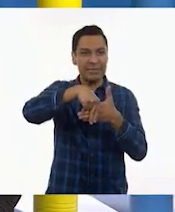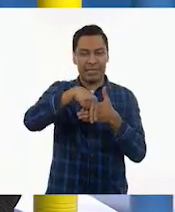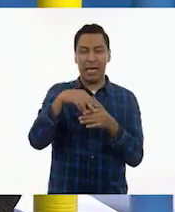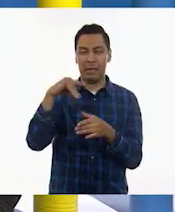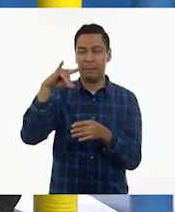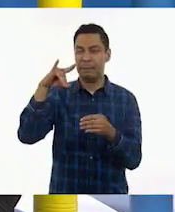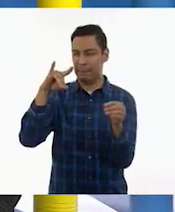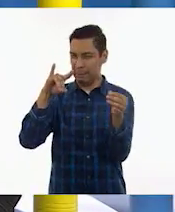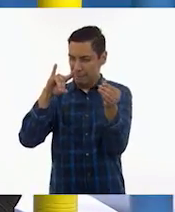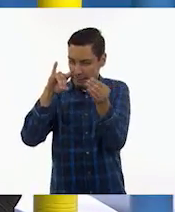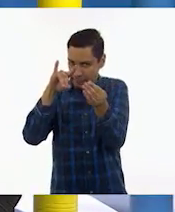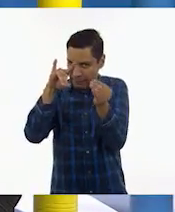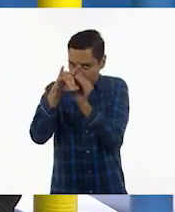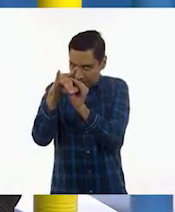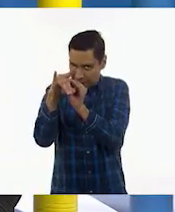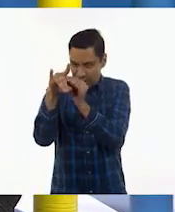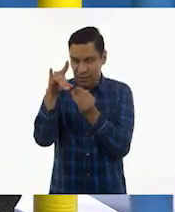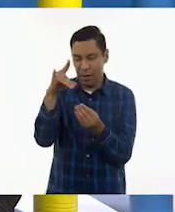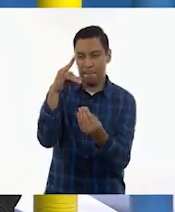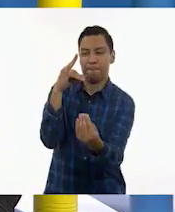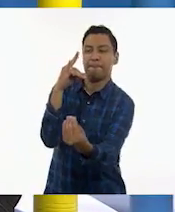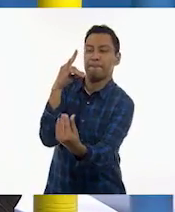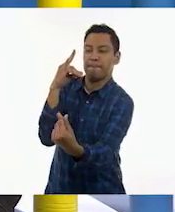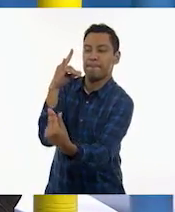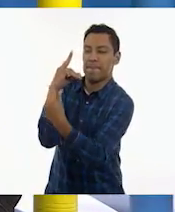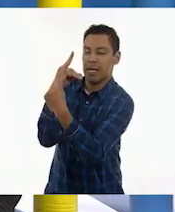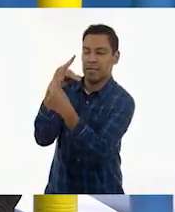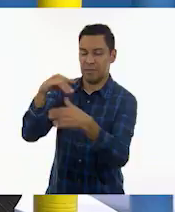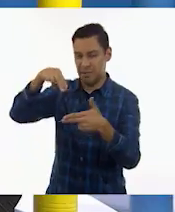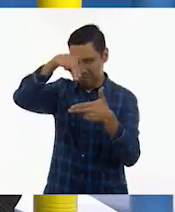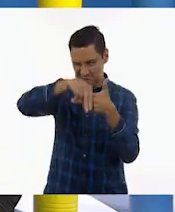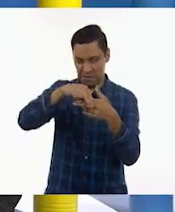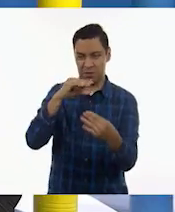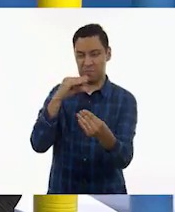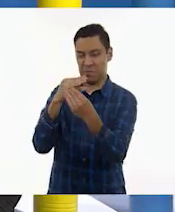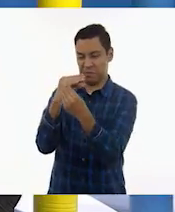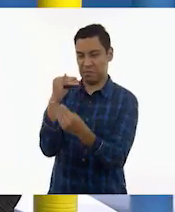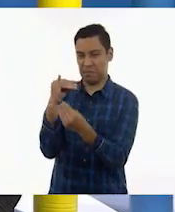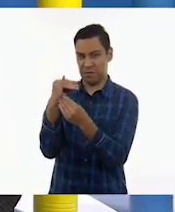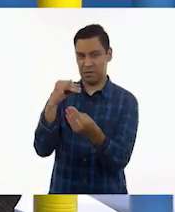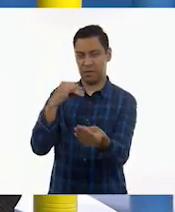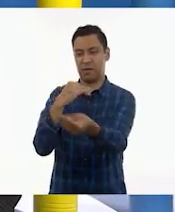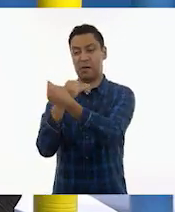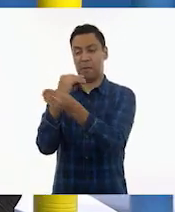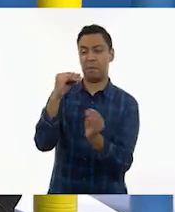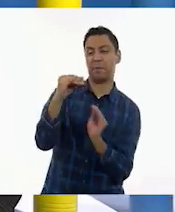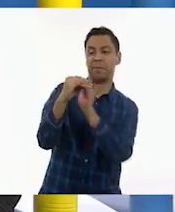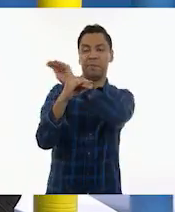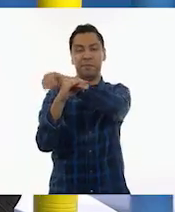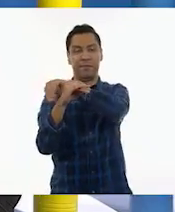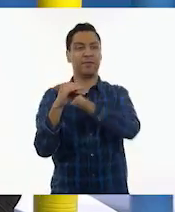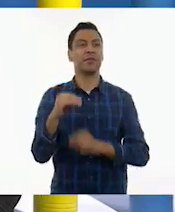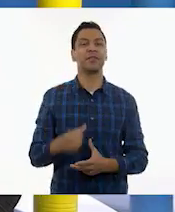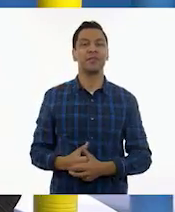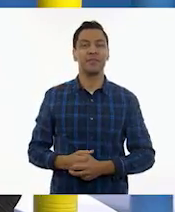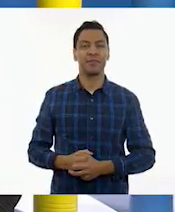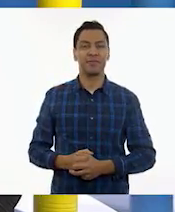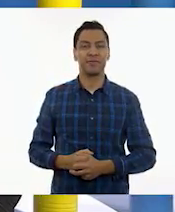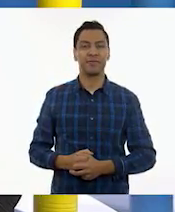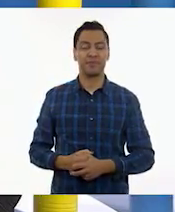muñeca, por ahí. A ver, sana distancia. Sí, sana distancia, porque eso es muy importante, que haya sana distancia. Ahí. Bien.